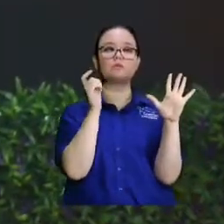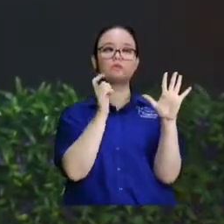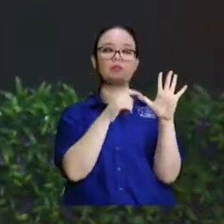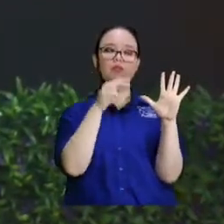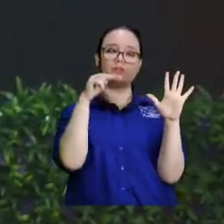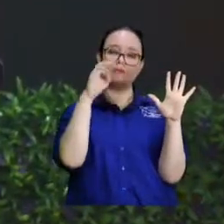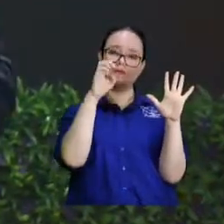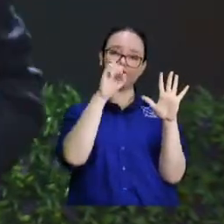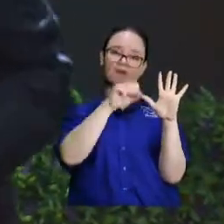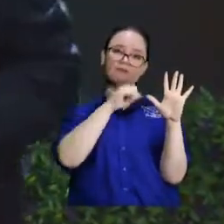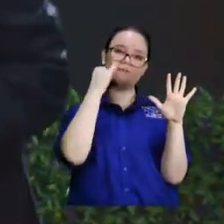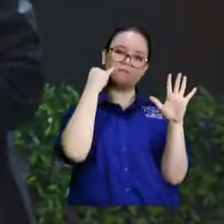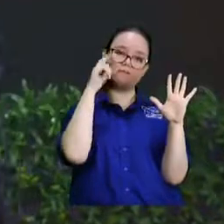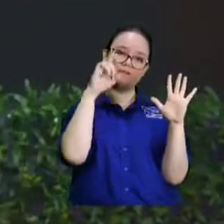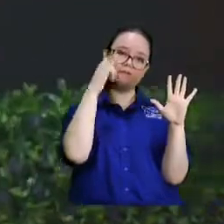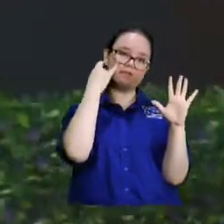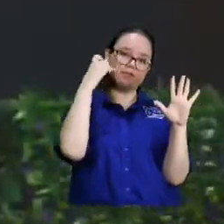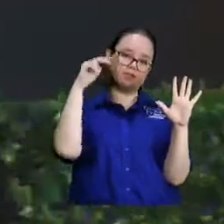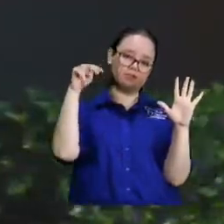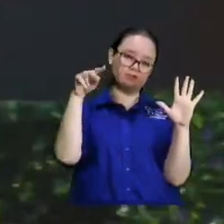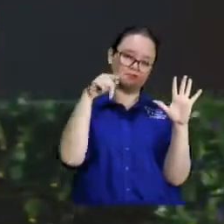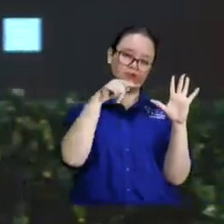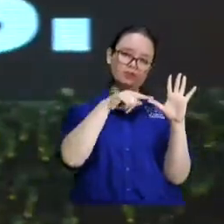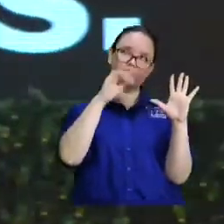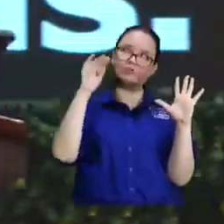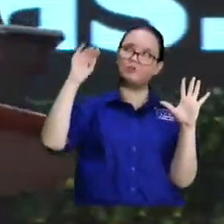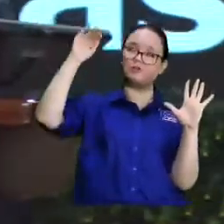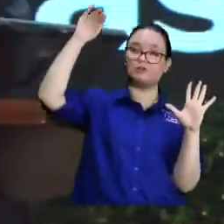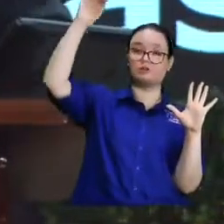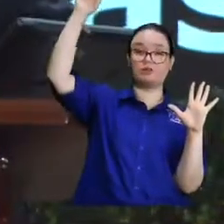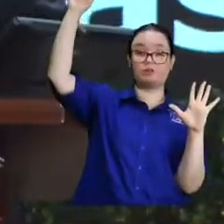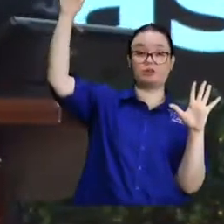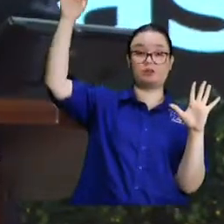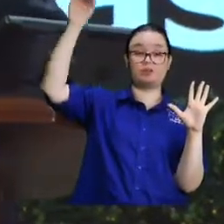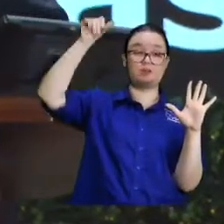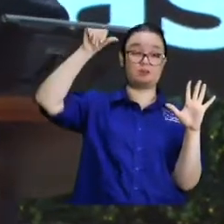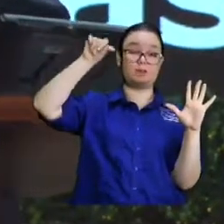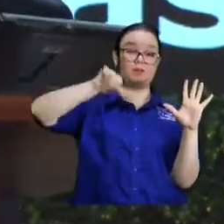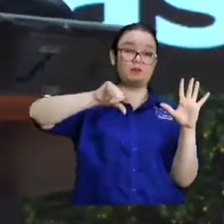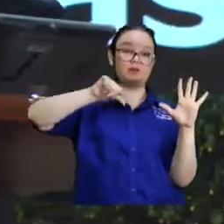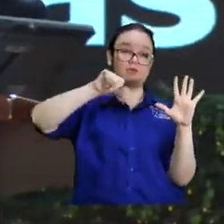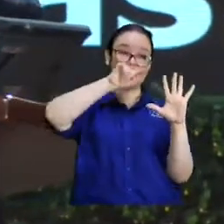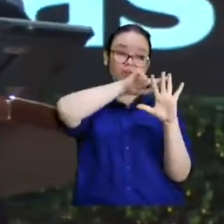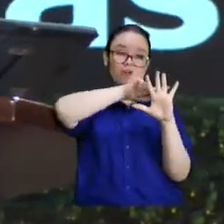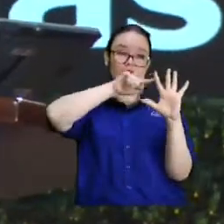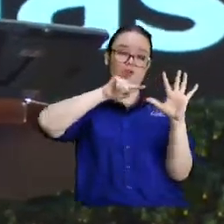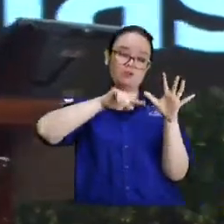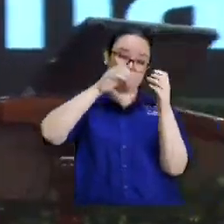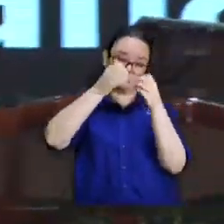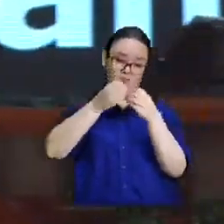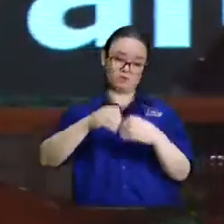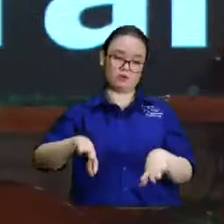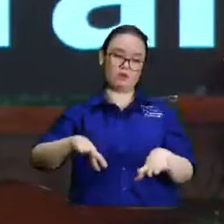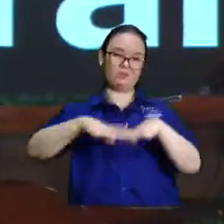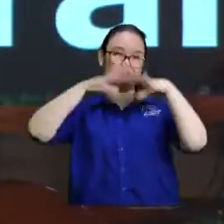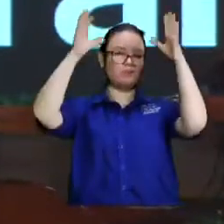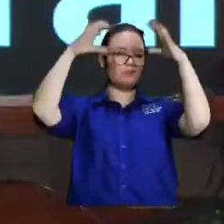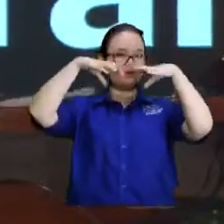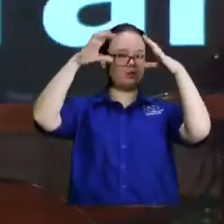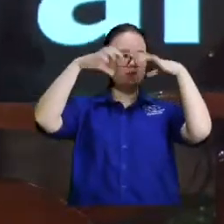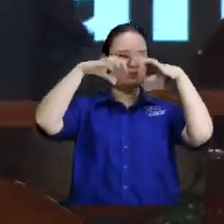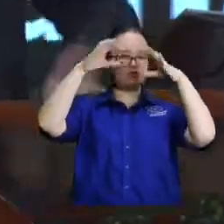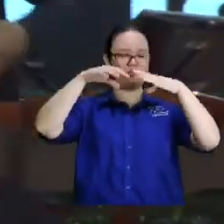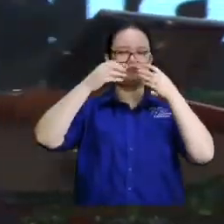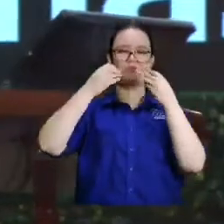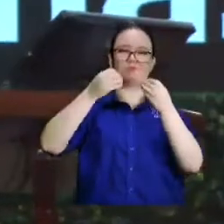hay cinco o habían cinco simientes y por eso fue que Dios mandó el diluvio para destruirlos eso hermano